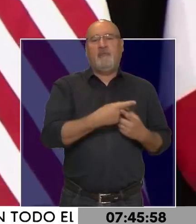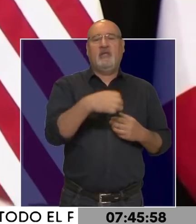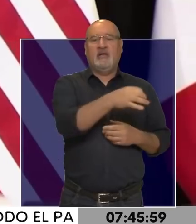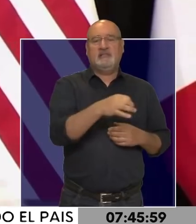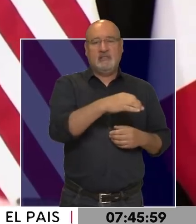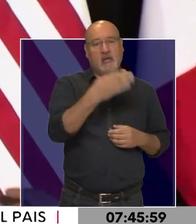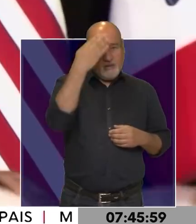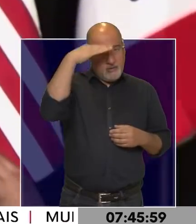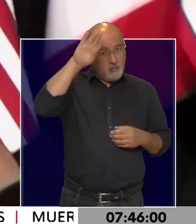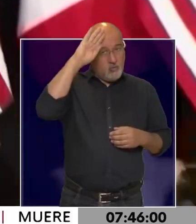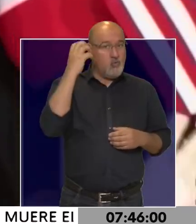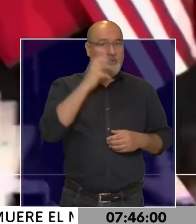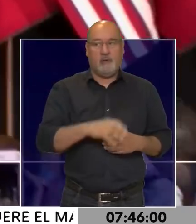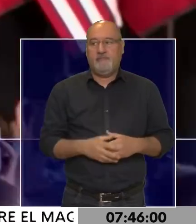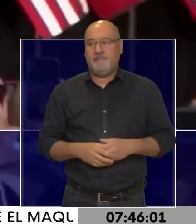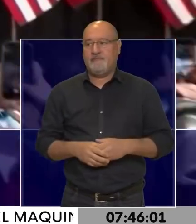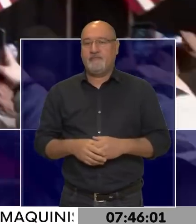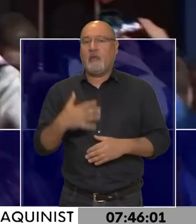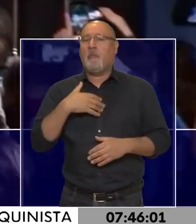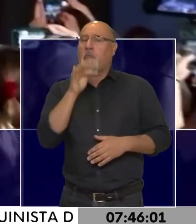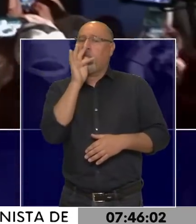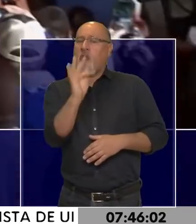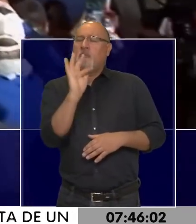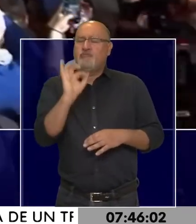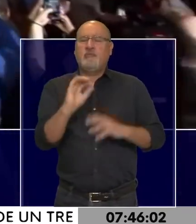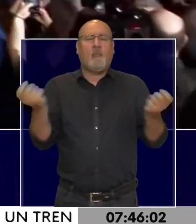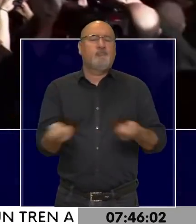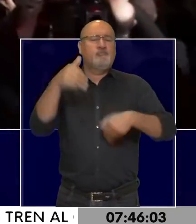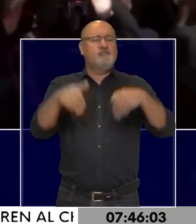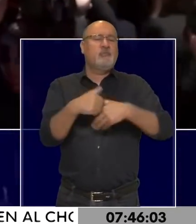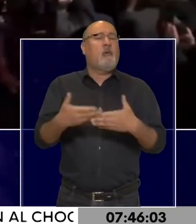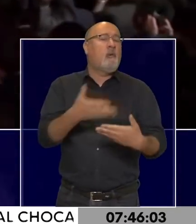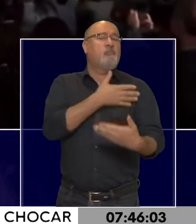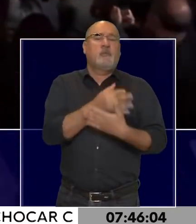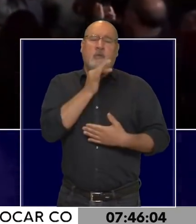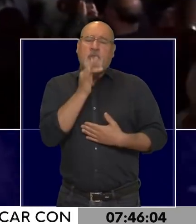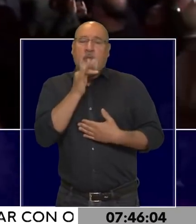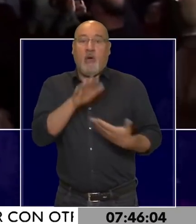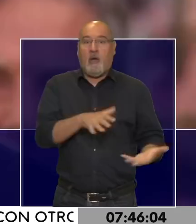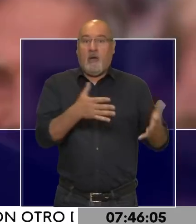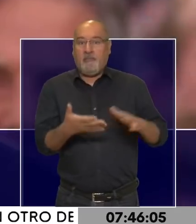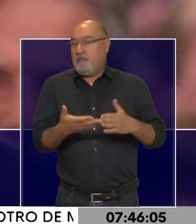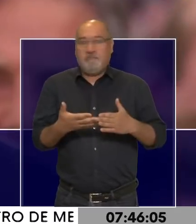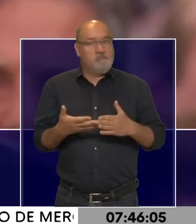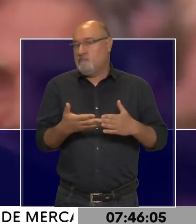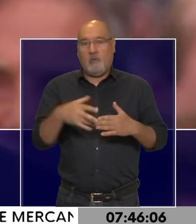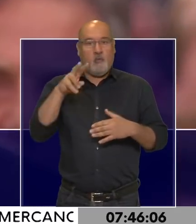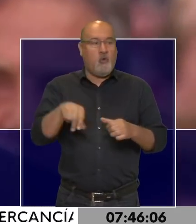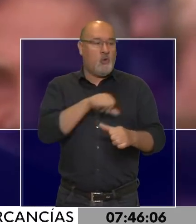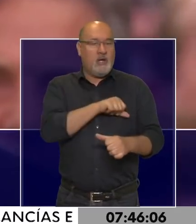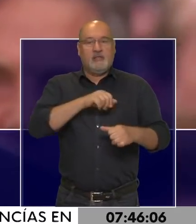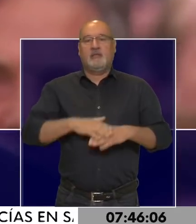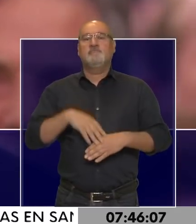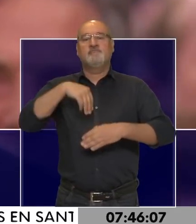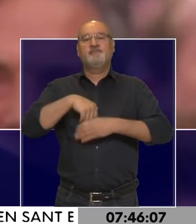Era una de las promesas estrellas de Biden, un tema recurrente en campaña electoral, pero que nunca llevó a la práctica cuando entró en la